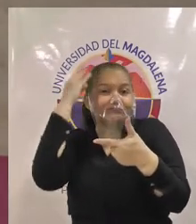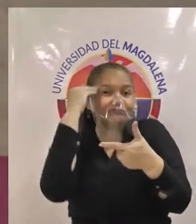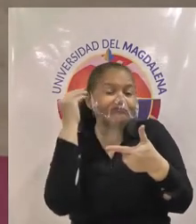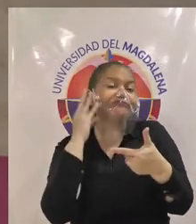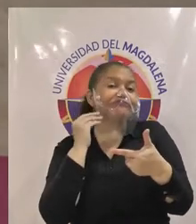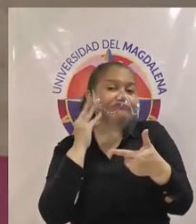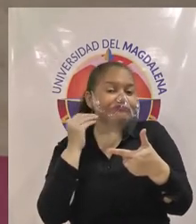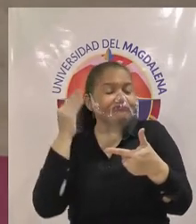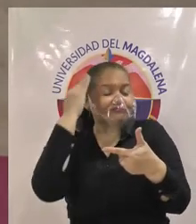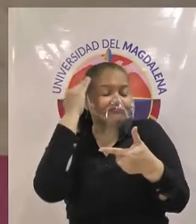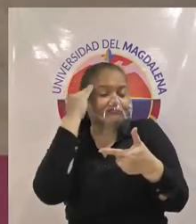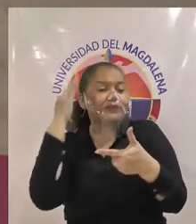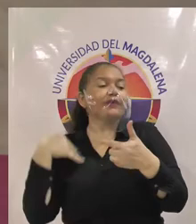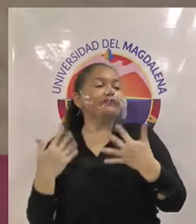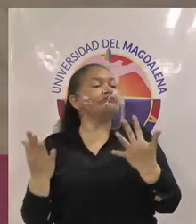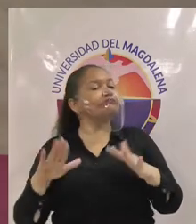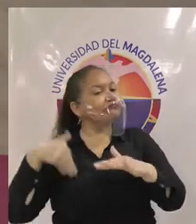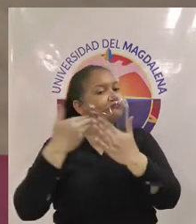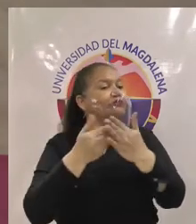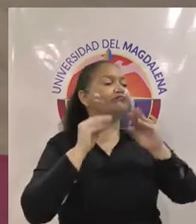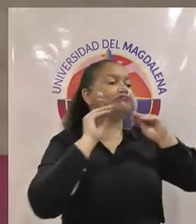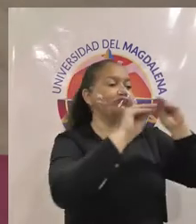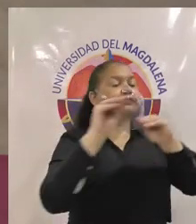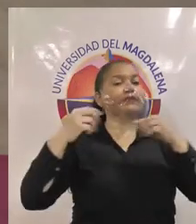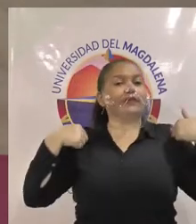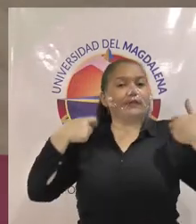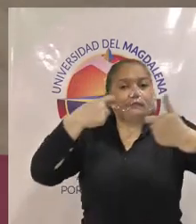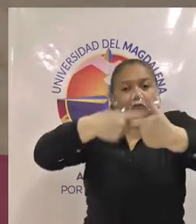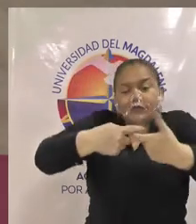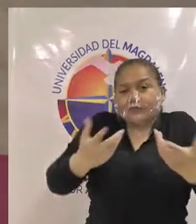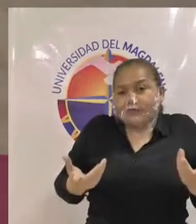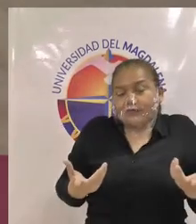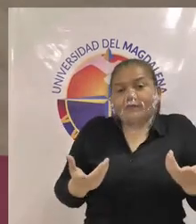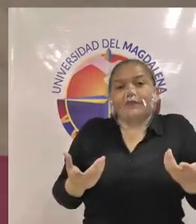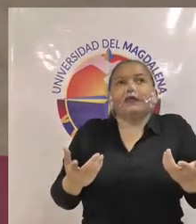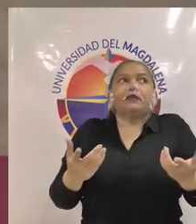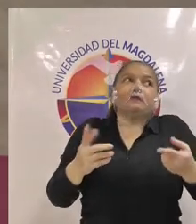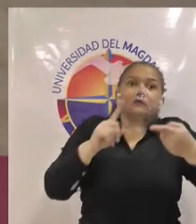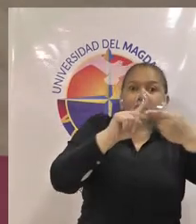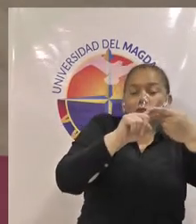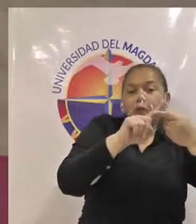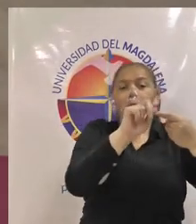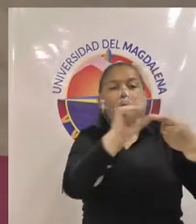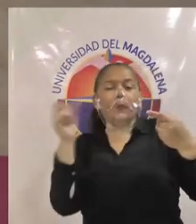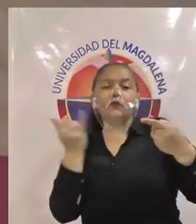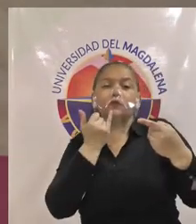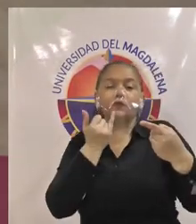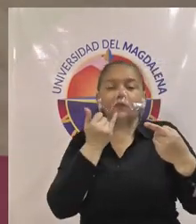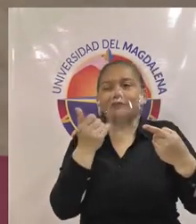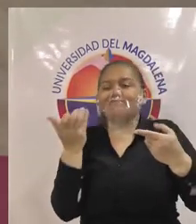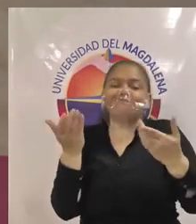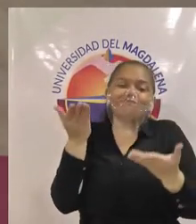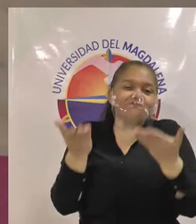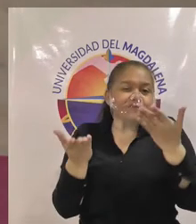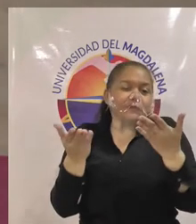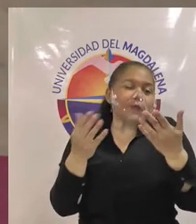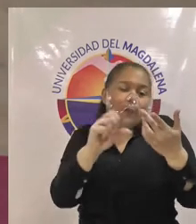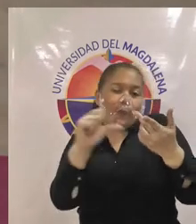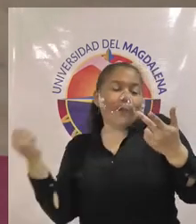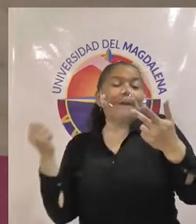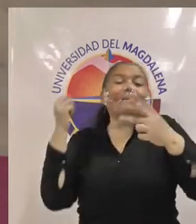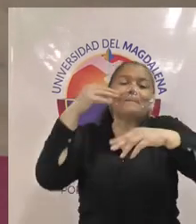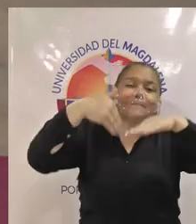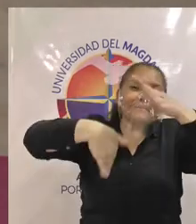no sólo en el habla español sino en otra de preferencia sería en inglés que es la lengua